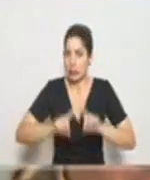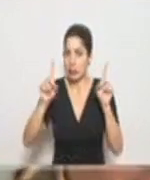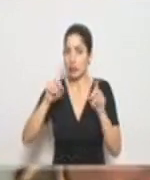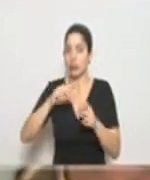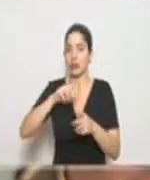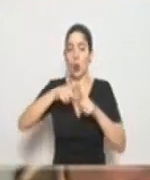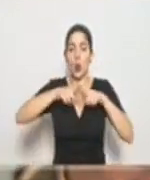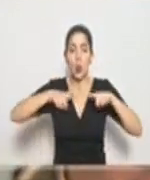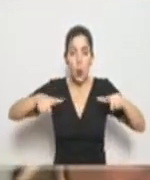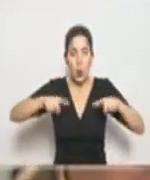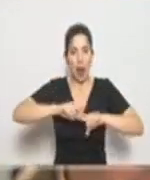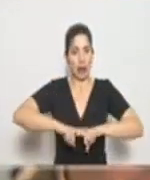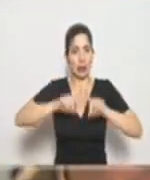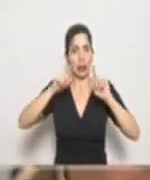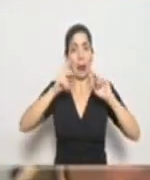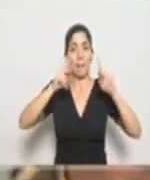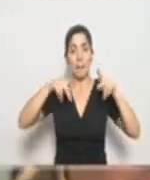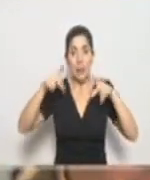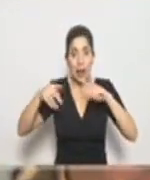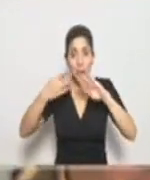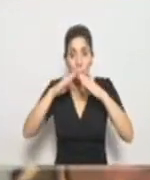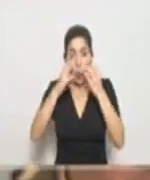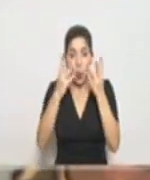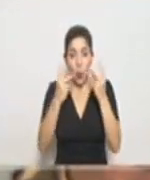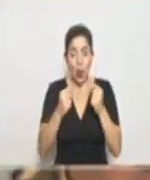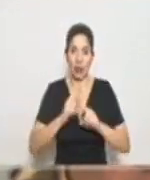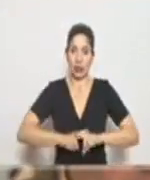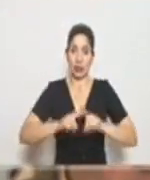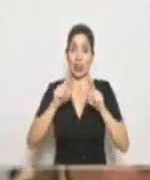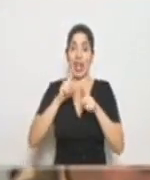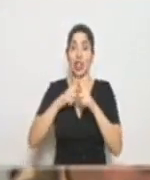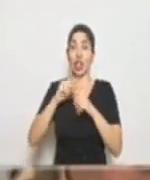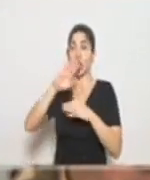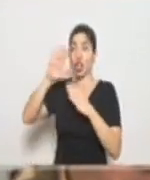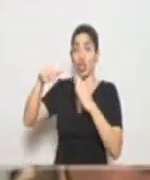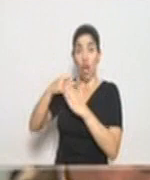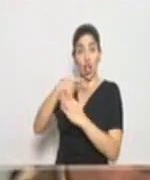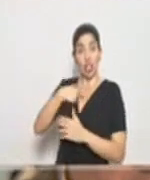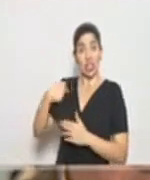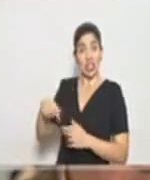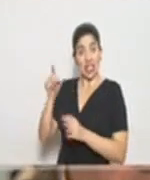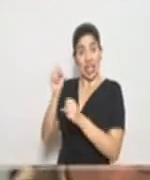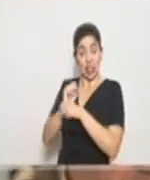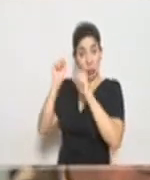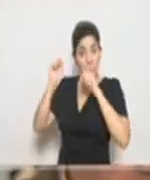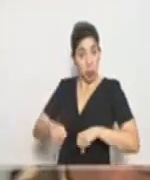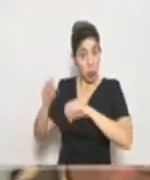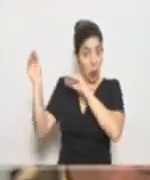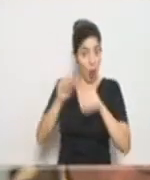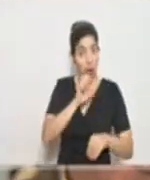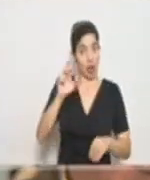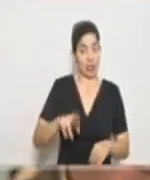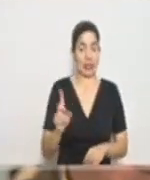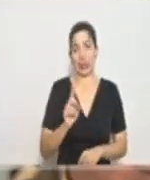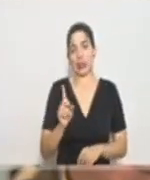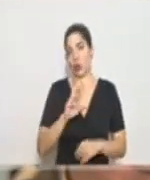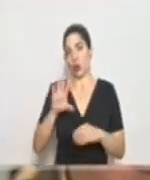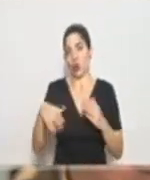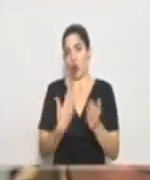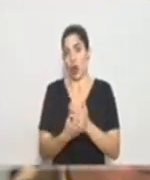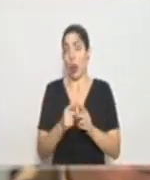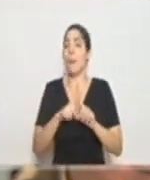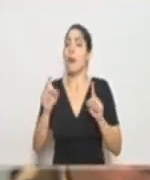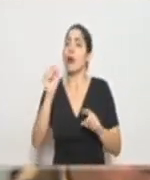geografía, población. Entonces, no todo lo que hicieron en China es transferible a Costa Rica, pero sí fue muy